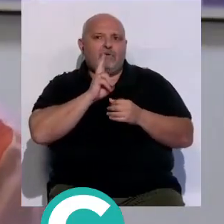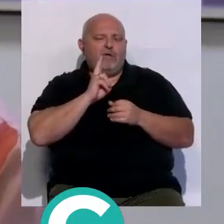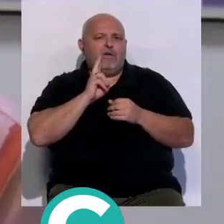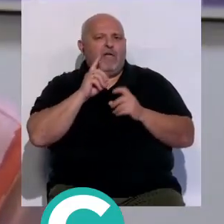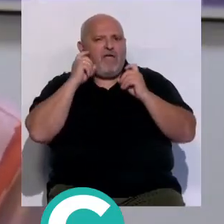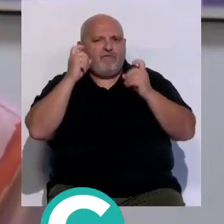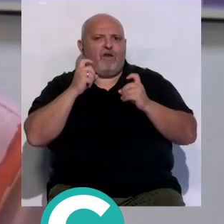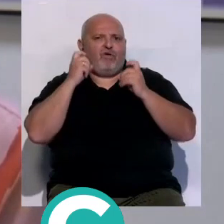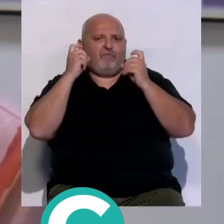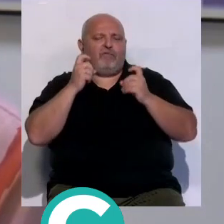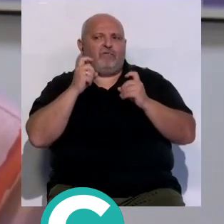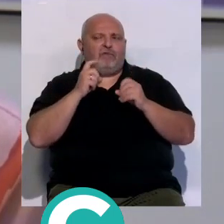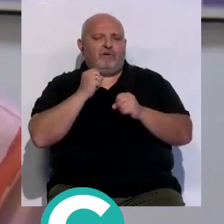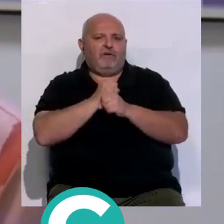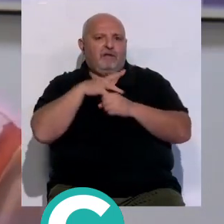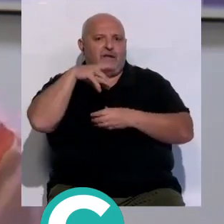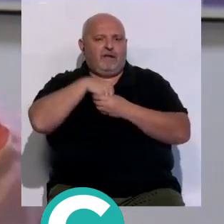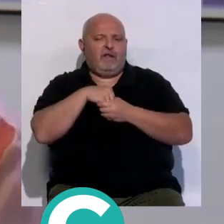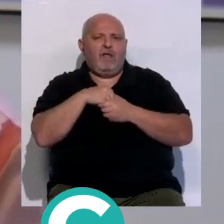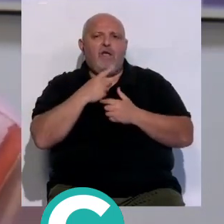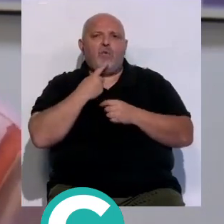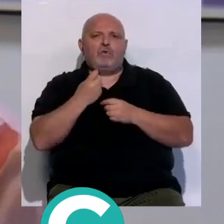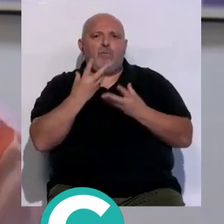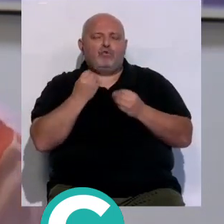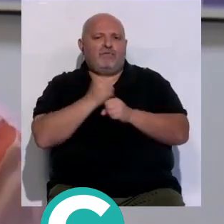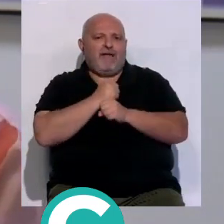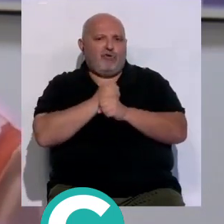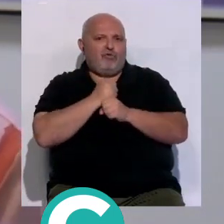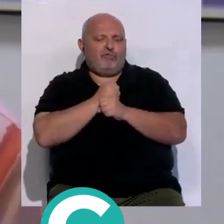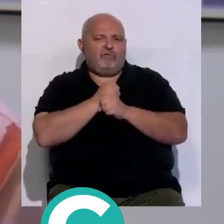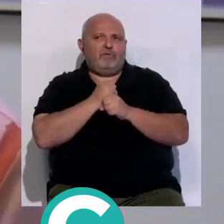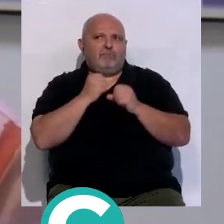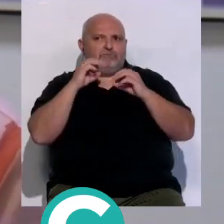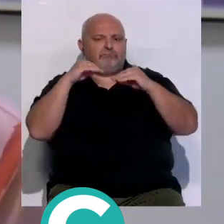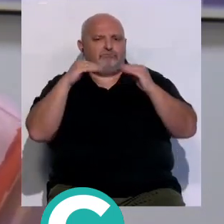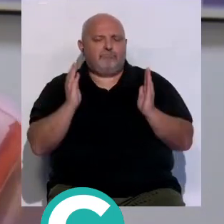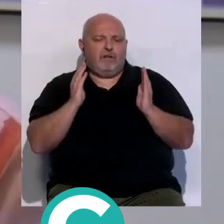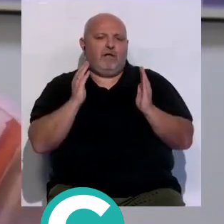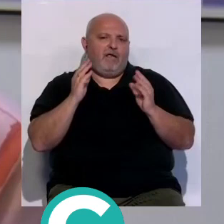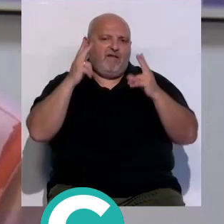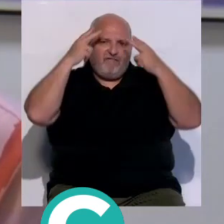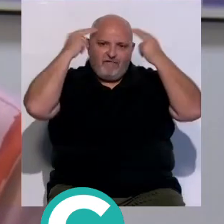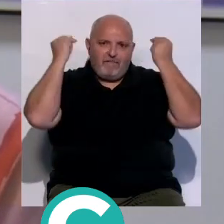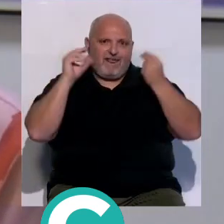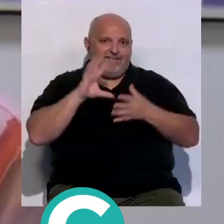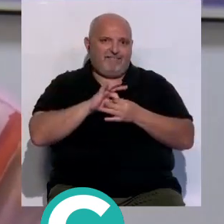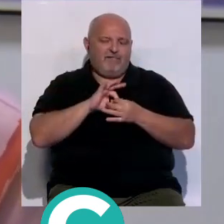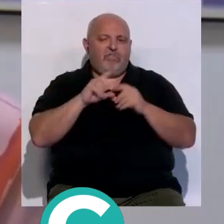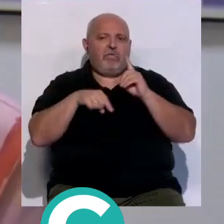tanto esfuerzo en las matronas residentes que les cueste tanto trabajo llegar a ser una matrona o una enfermera y luego